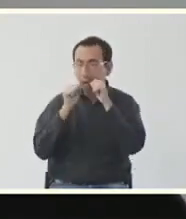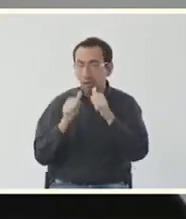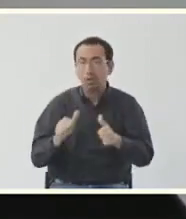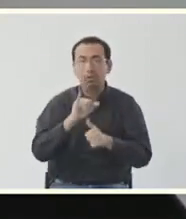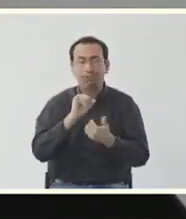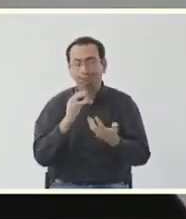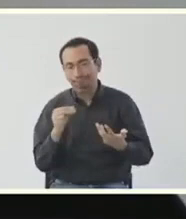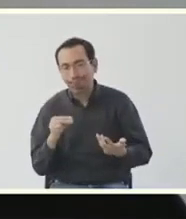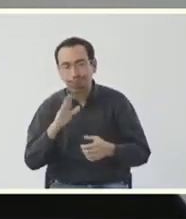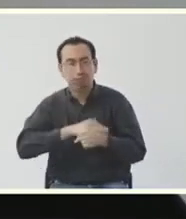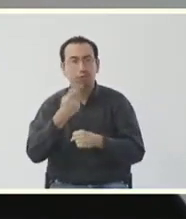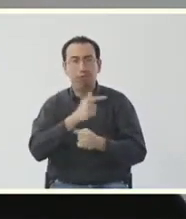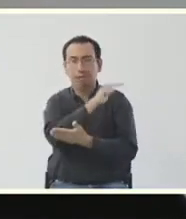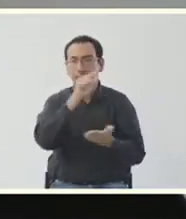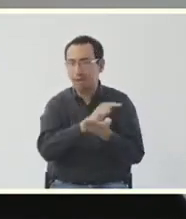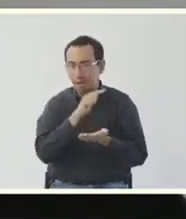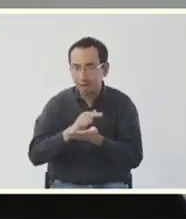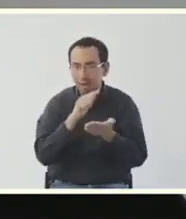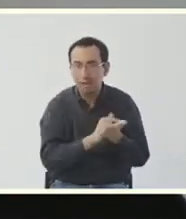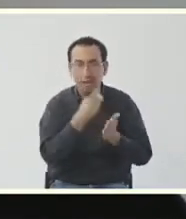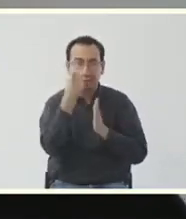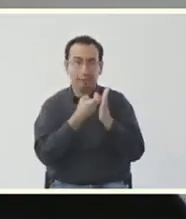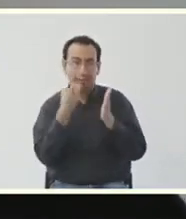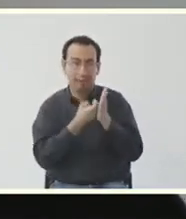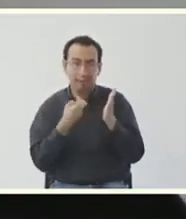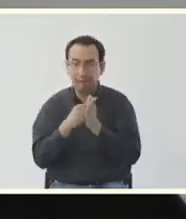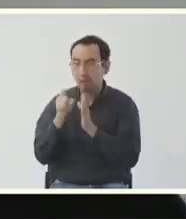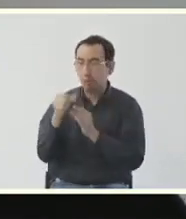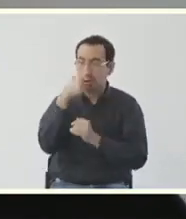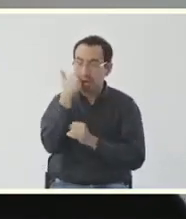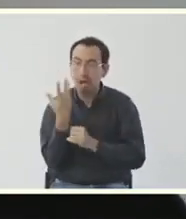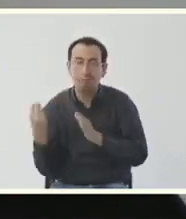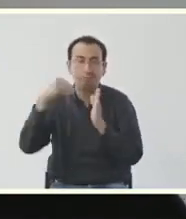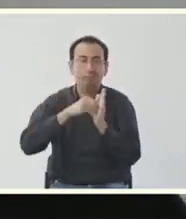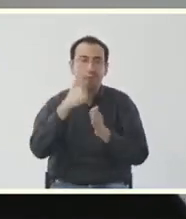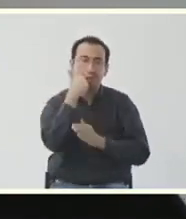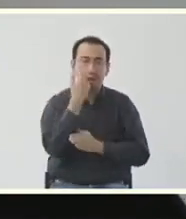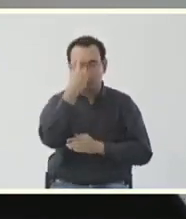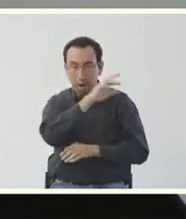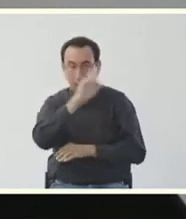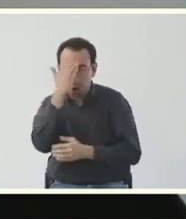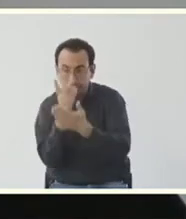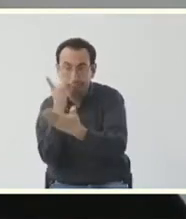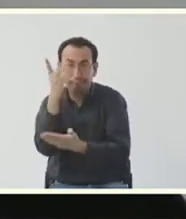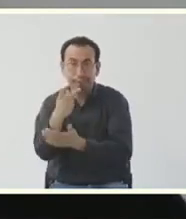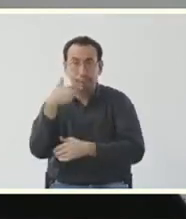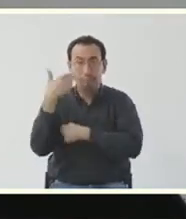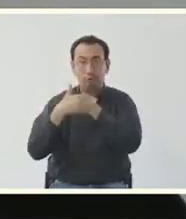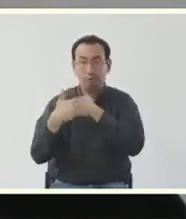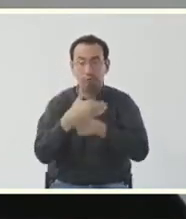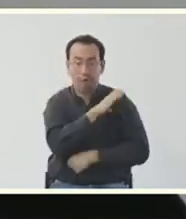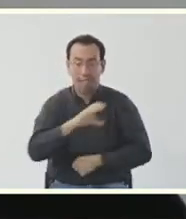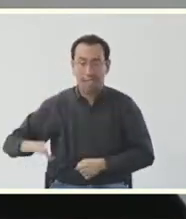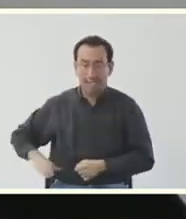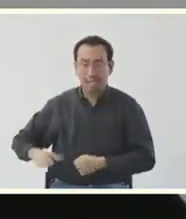vez que en los términos de la legislación electoral local, a las manifestaciones de intención de las personas que pretendan que se reconozca su calidad de aspirantes a